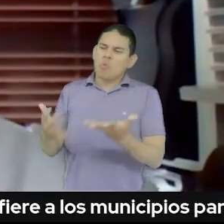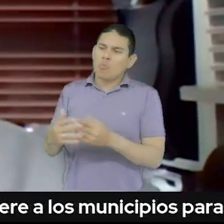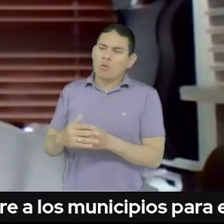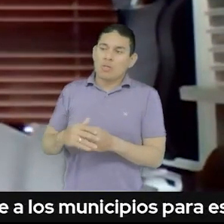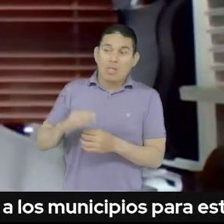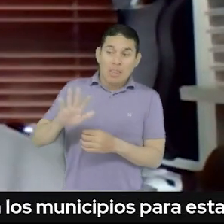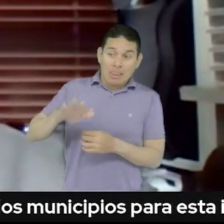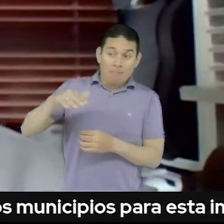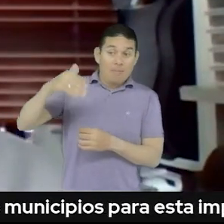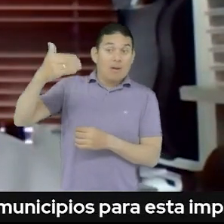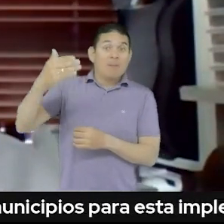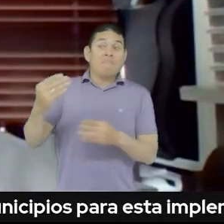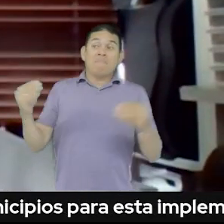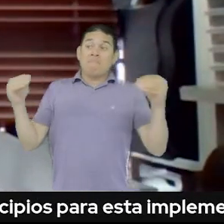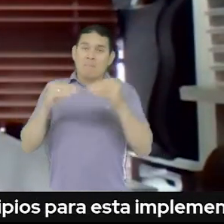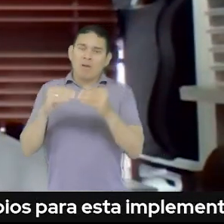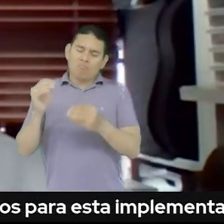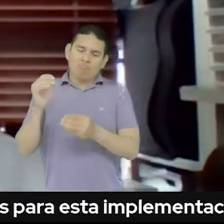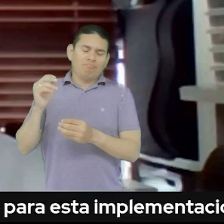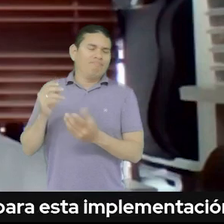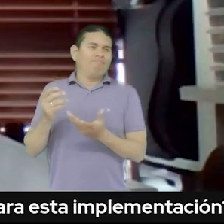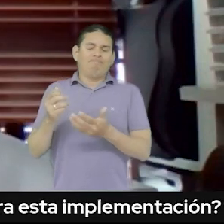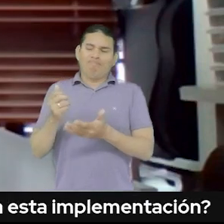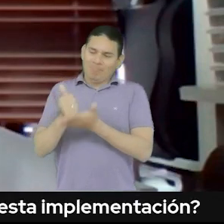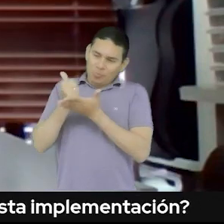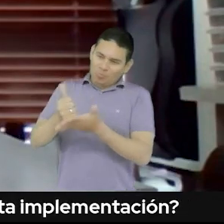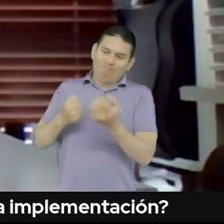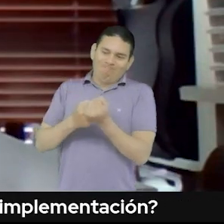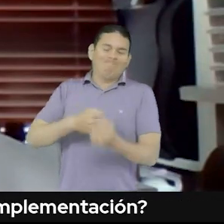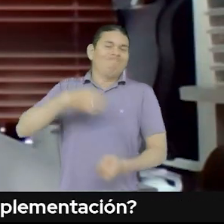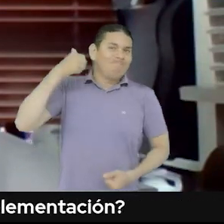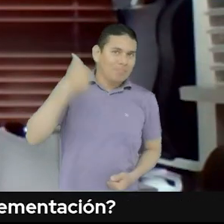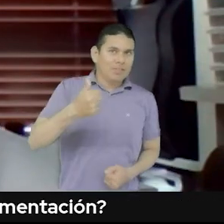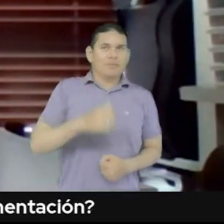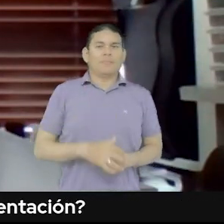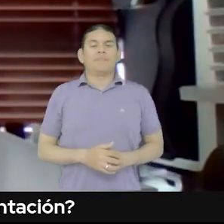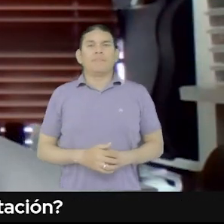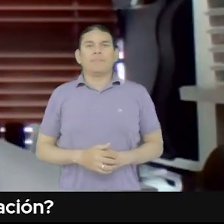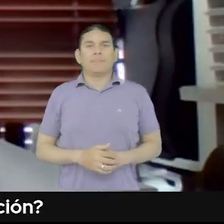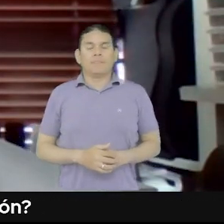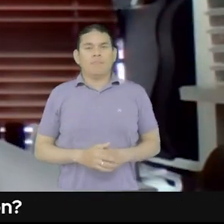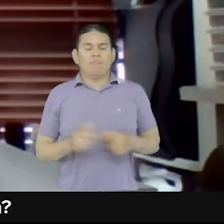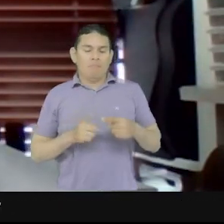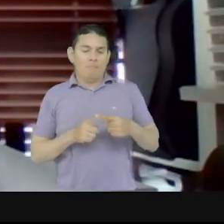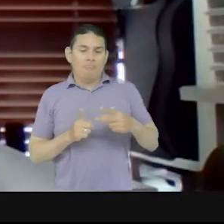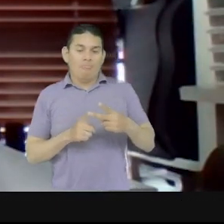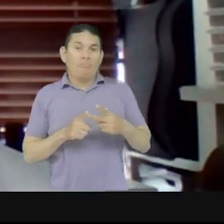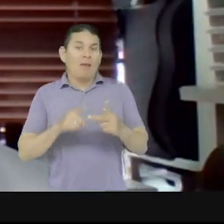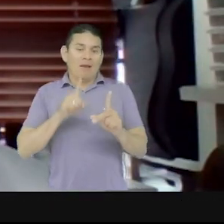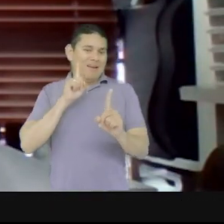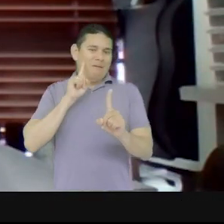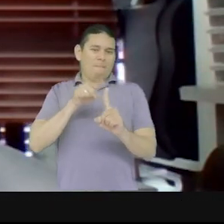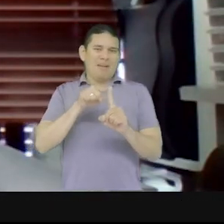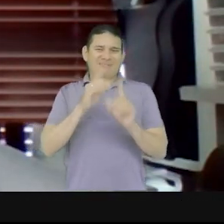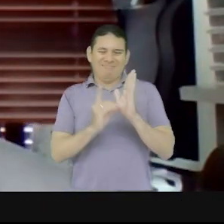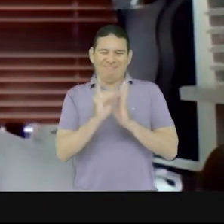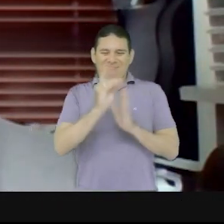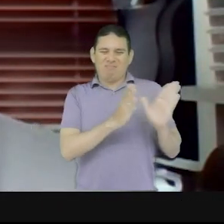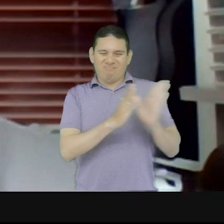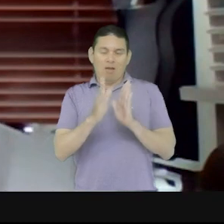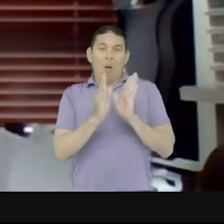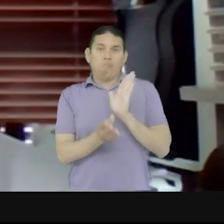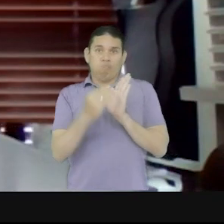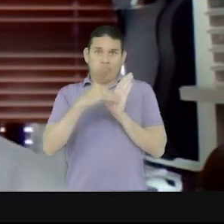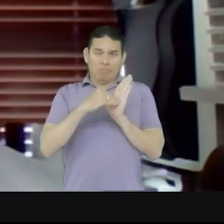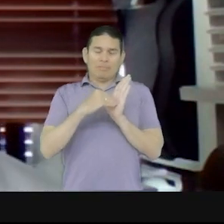potencialmente van a estar allí en ese territorio. Además de eso, cuando queda en un plan de desarrollo, pues tenemos que hacer un